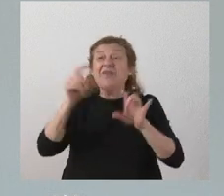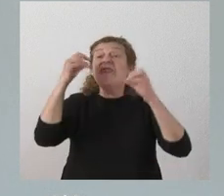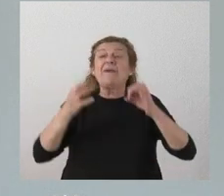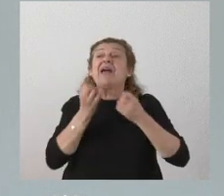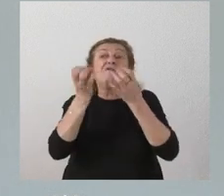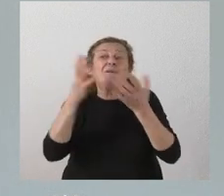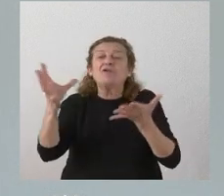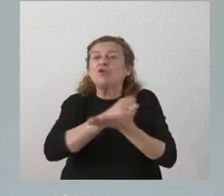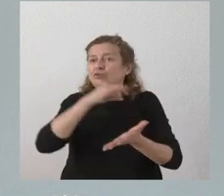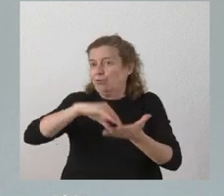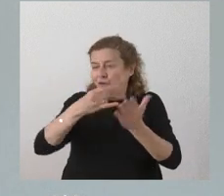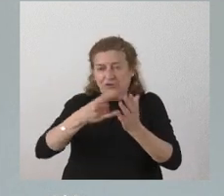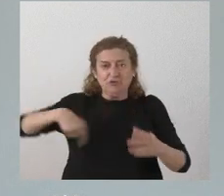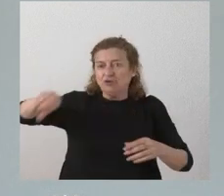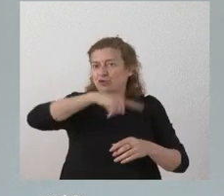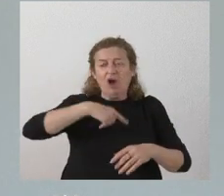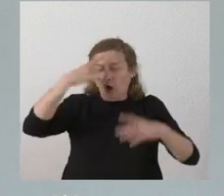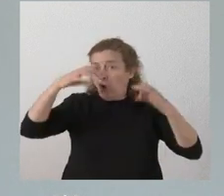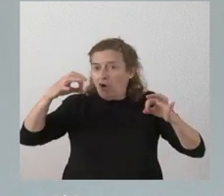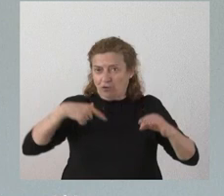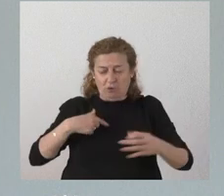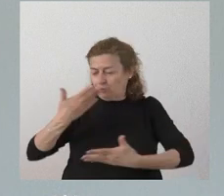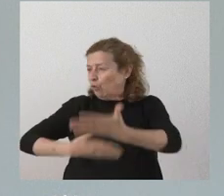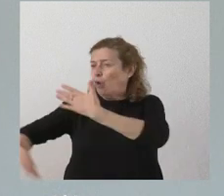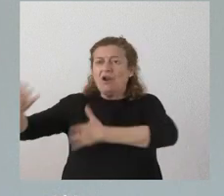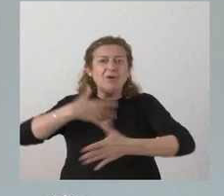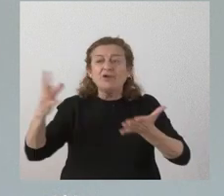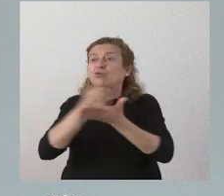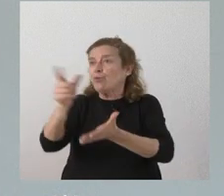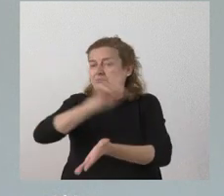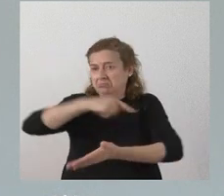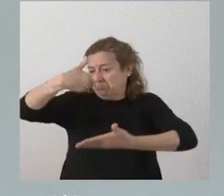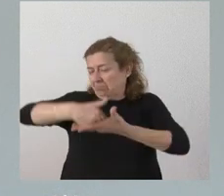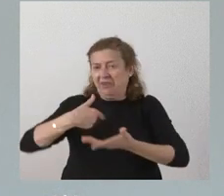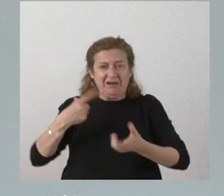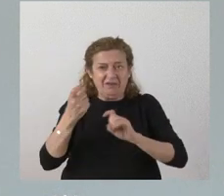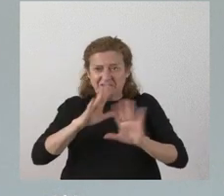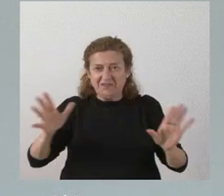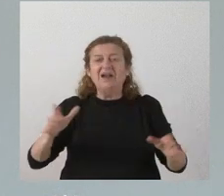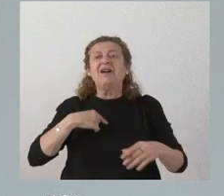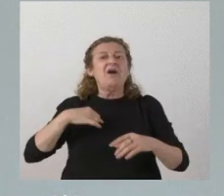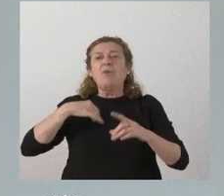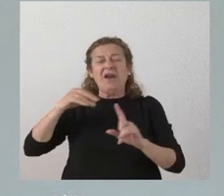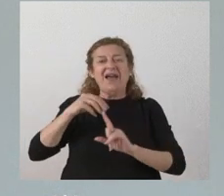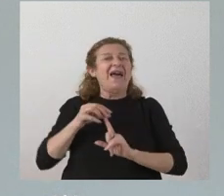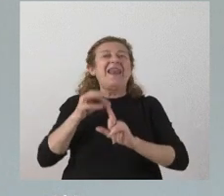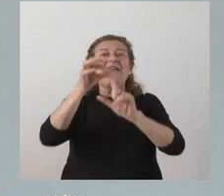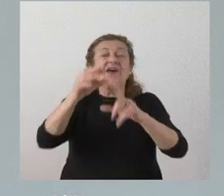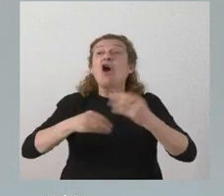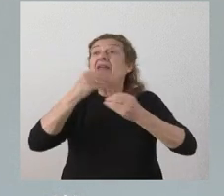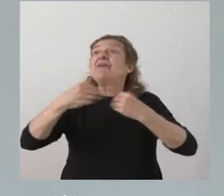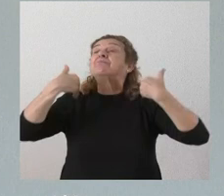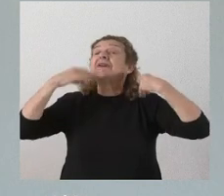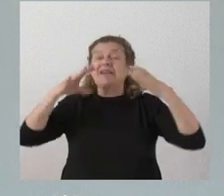todos los proyectos nosotros lógicamente colaboraremos en aquello que sea necesario reconociendo el liderazgo que aquí tiene quien los organiza estos